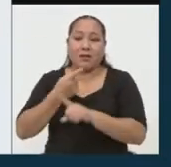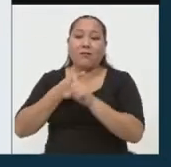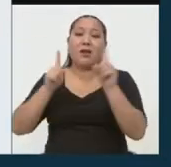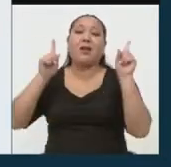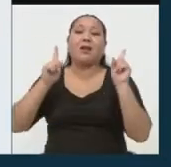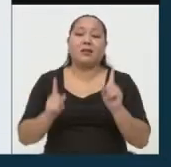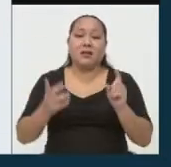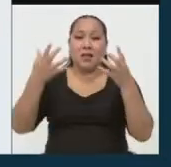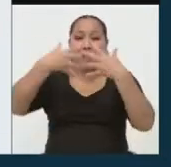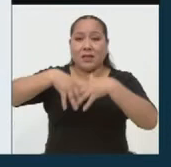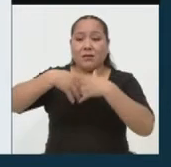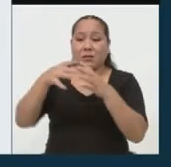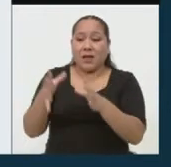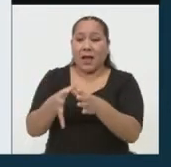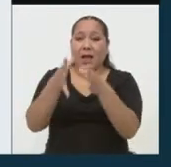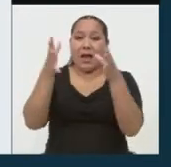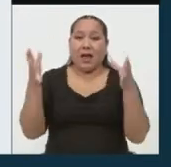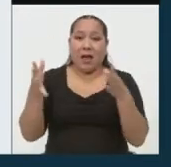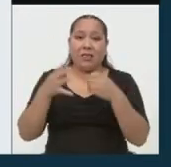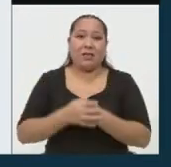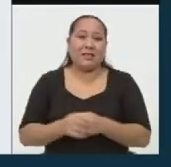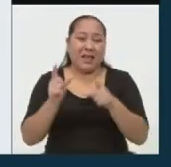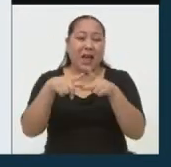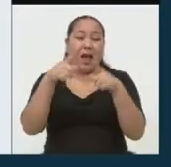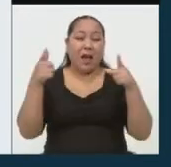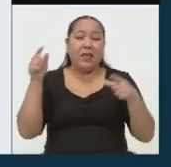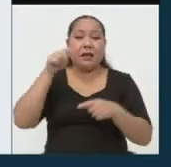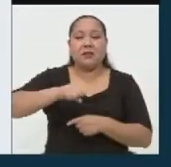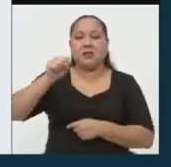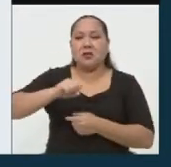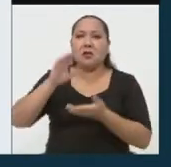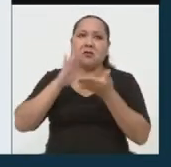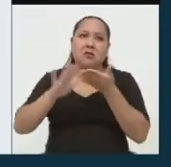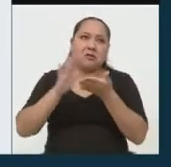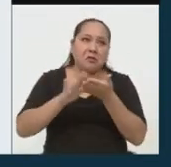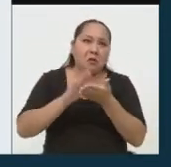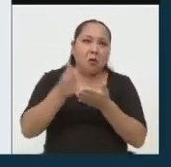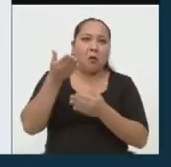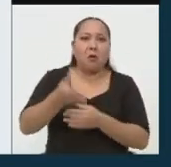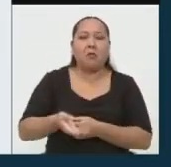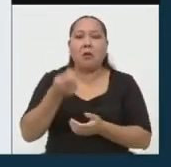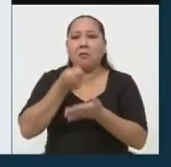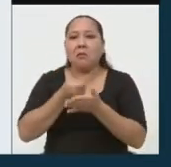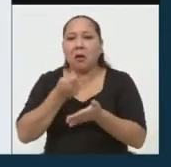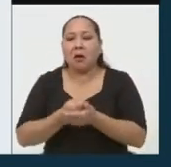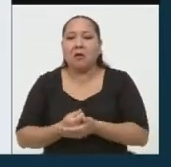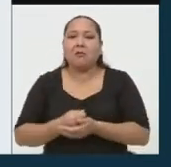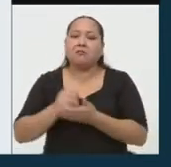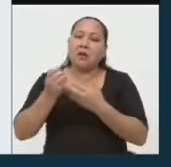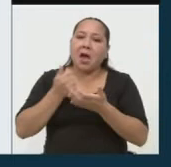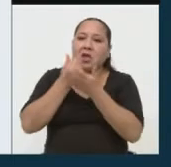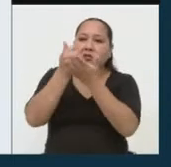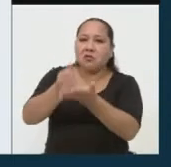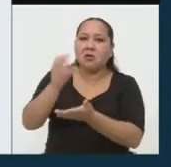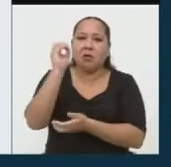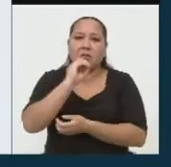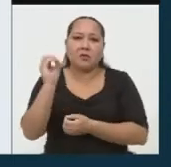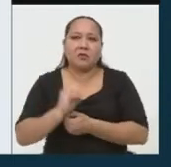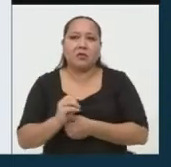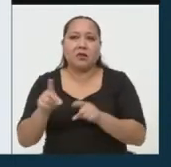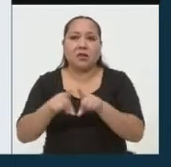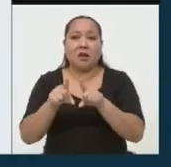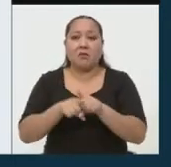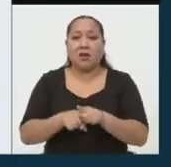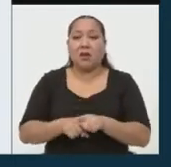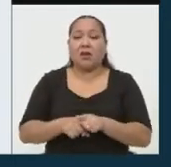grandes corporaciones económicas, las grandes empresas que sí tienen exoneraciones, tienen beneficios tributarios, hasta incluso se dan el